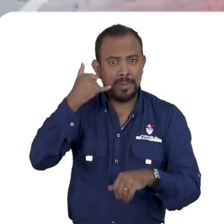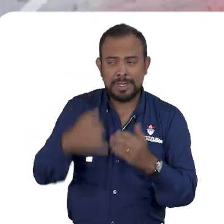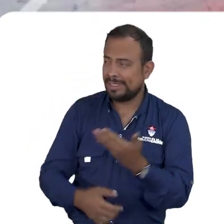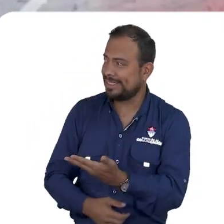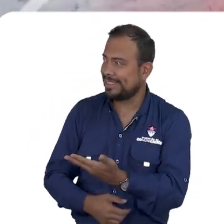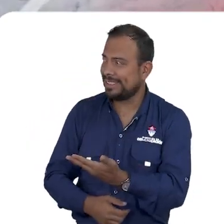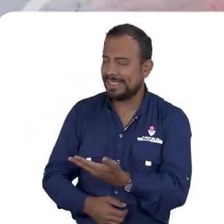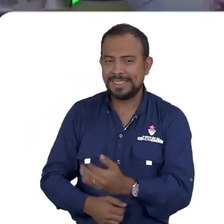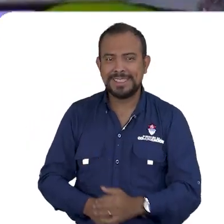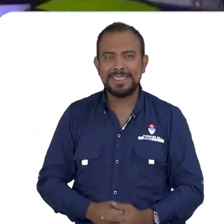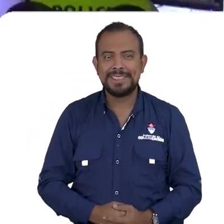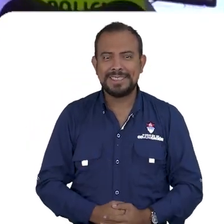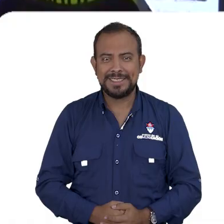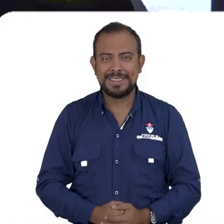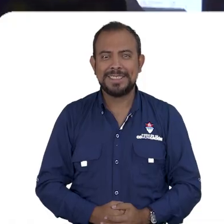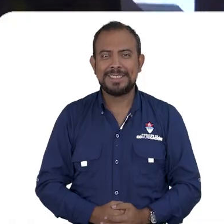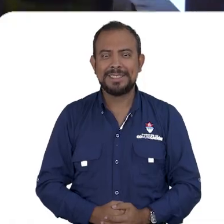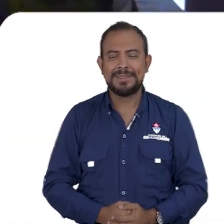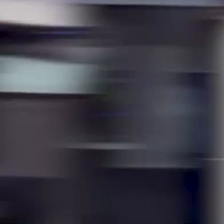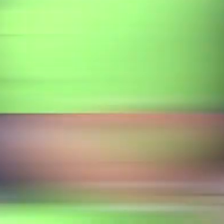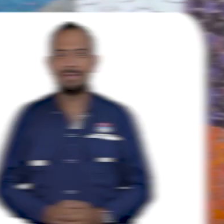2380 1099.